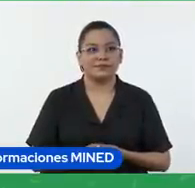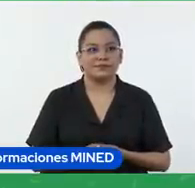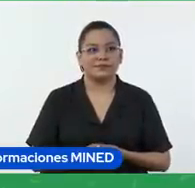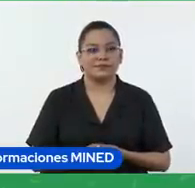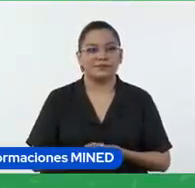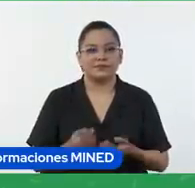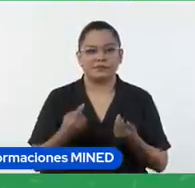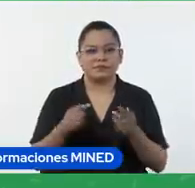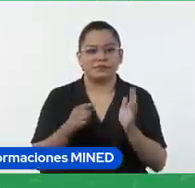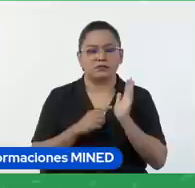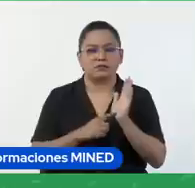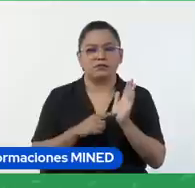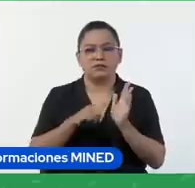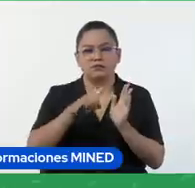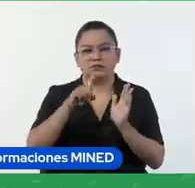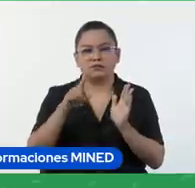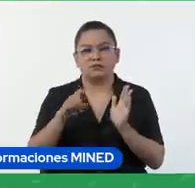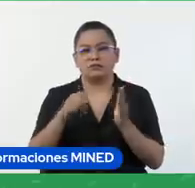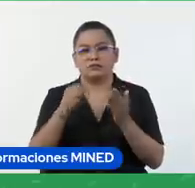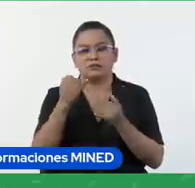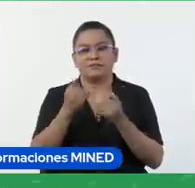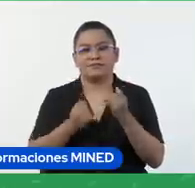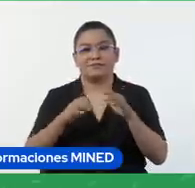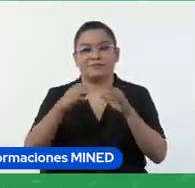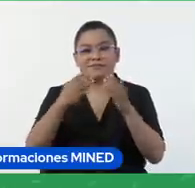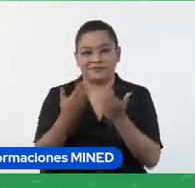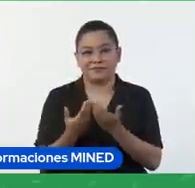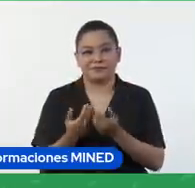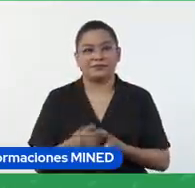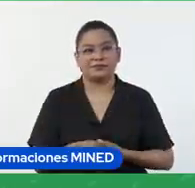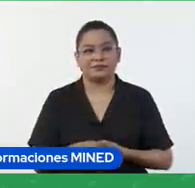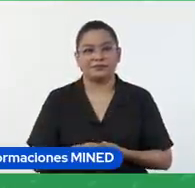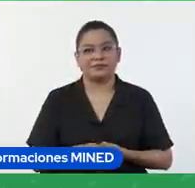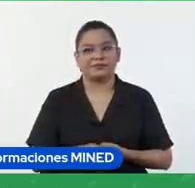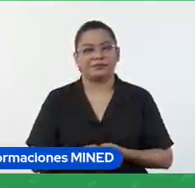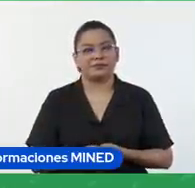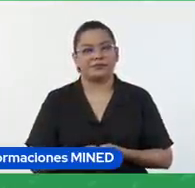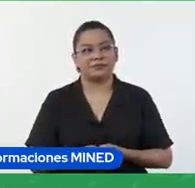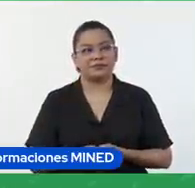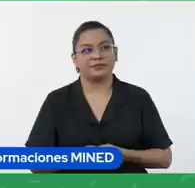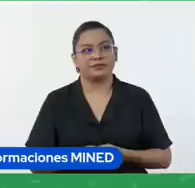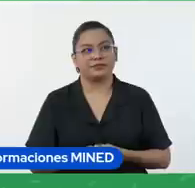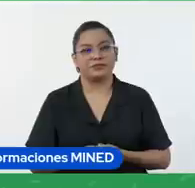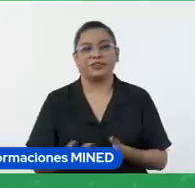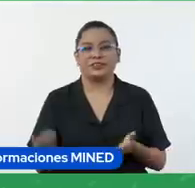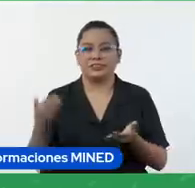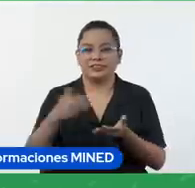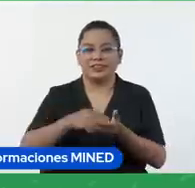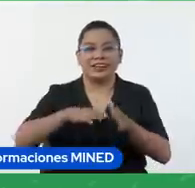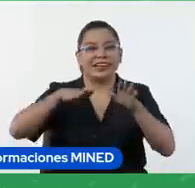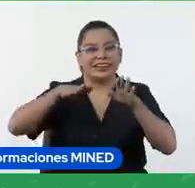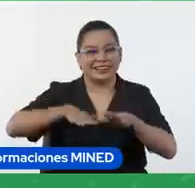para ya dar por finalizada la sesión reitero los agradecimientos